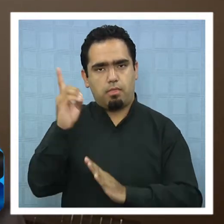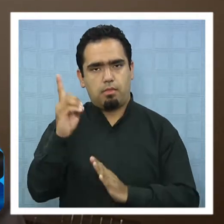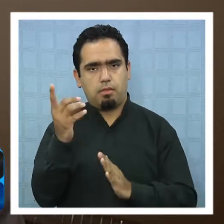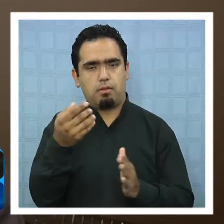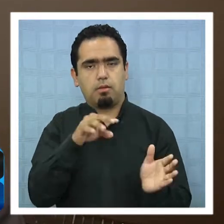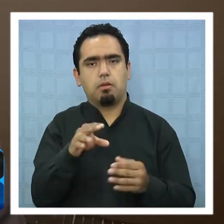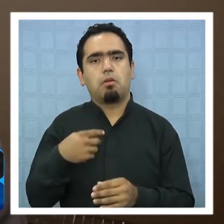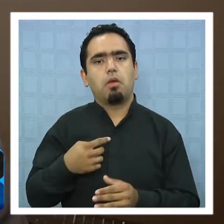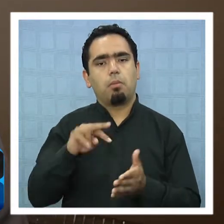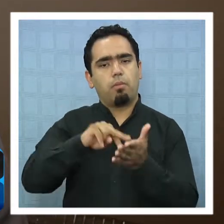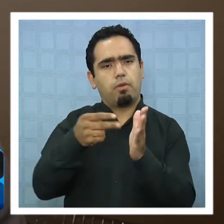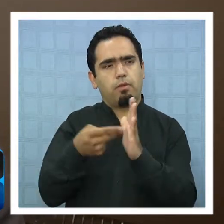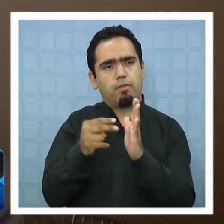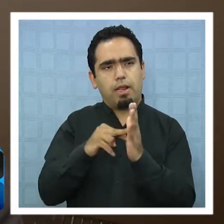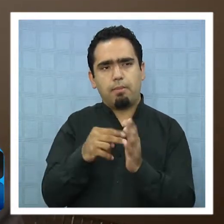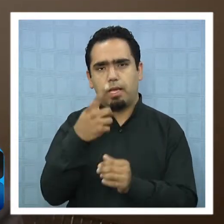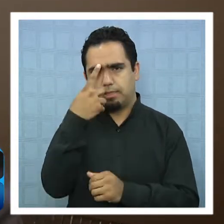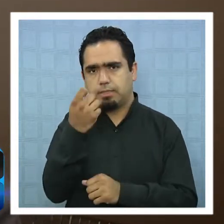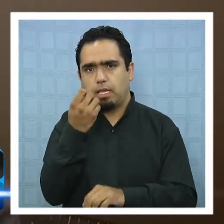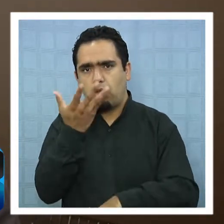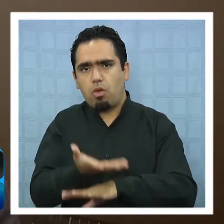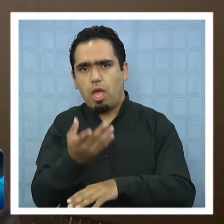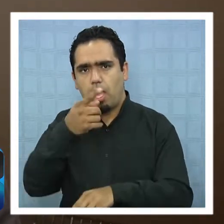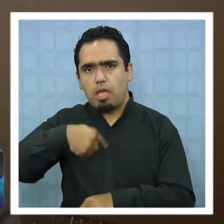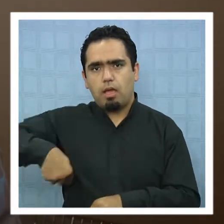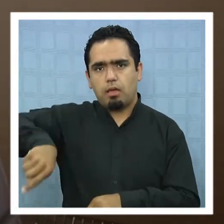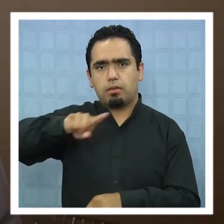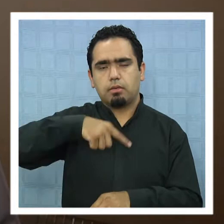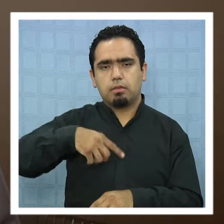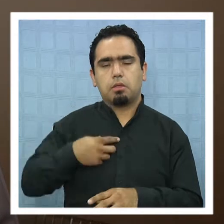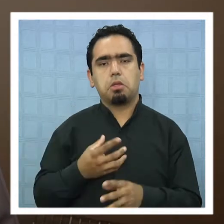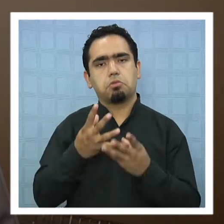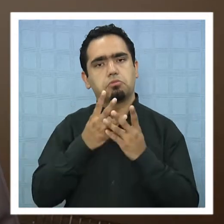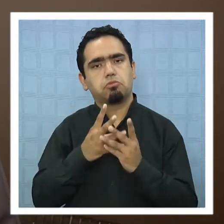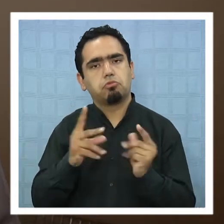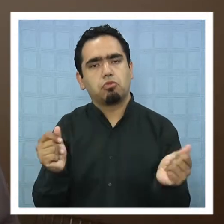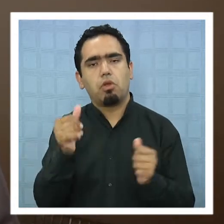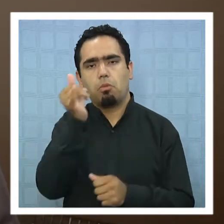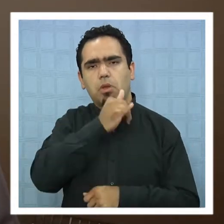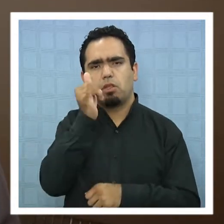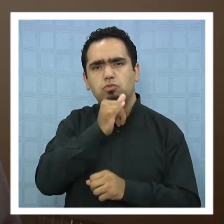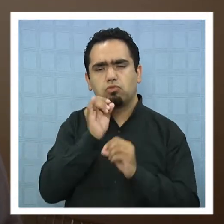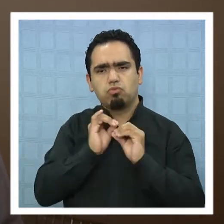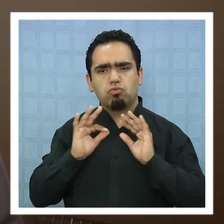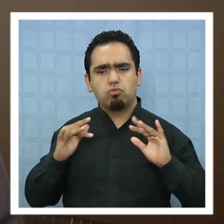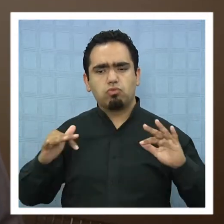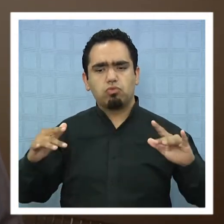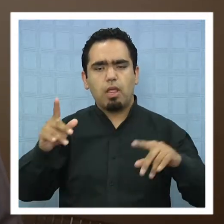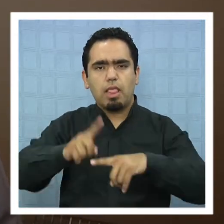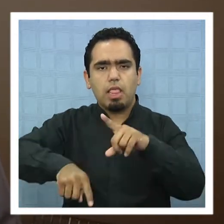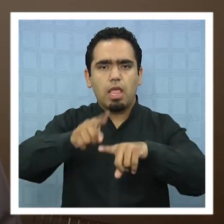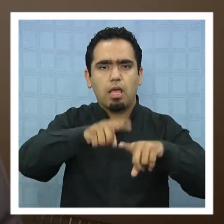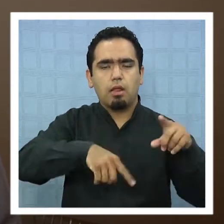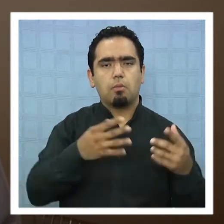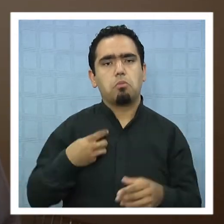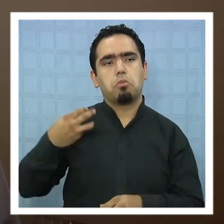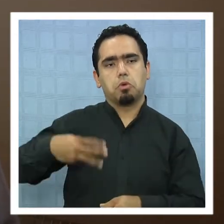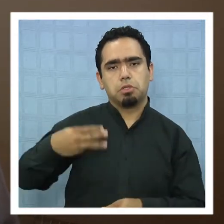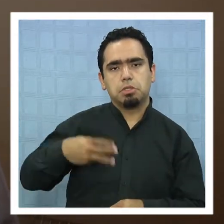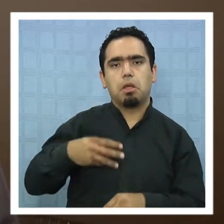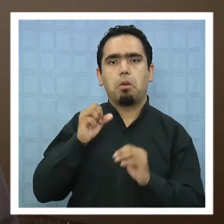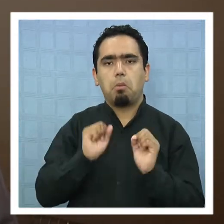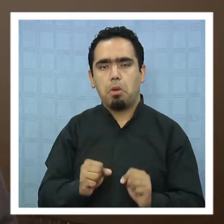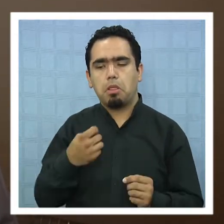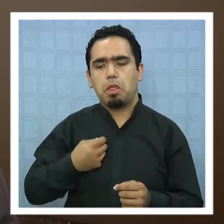un problema menos serio que había acá en el tema de la contaminación de la tierra. Bueno, la municipalidad pudo,